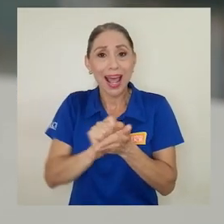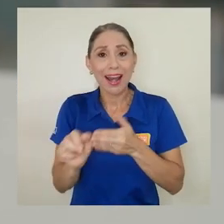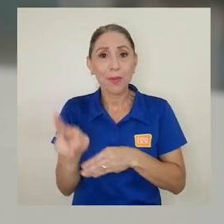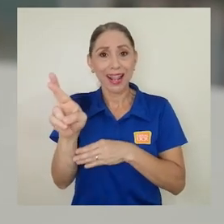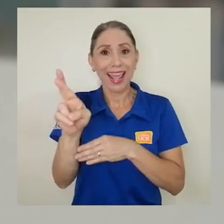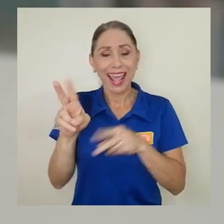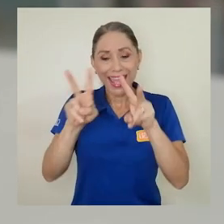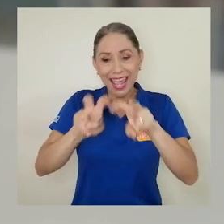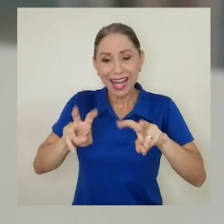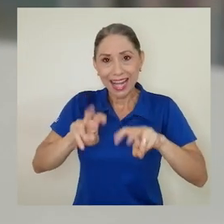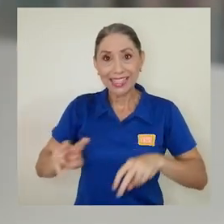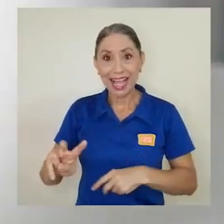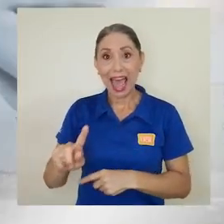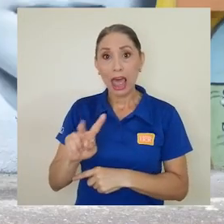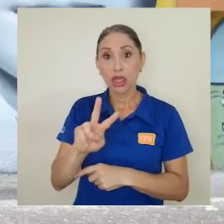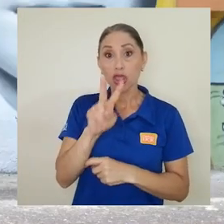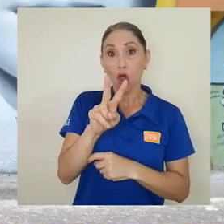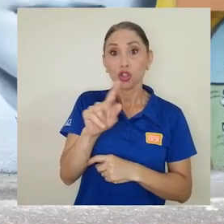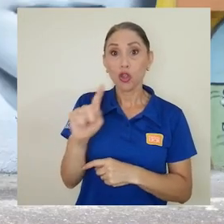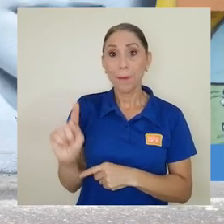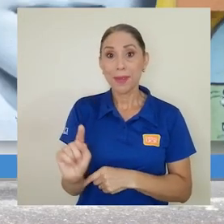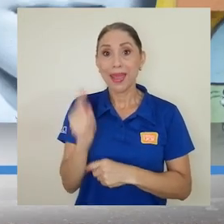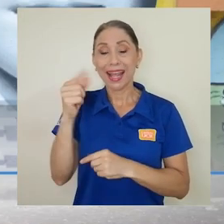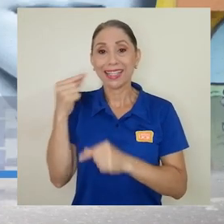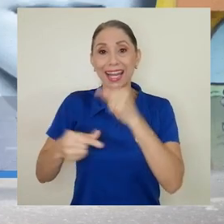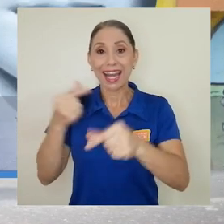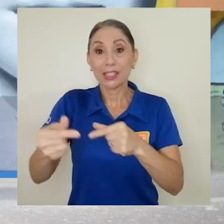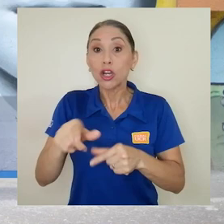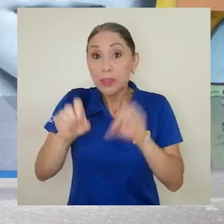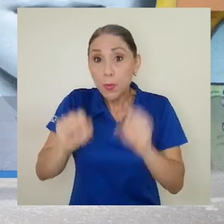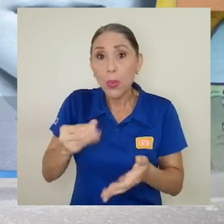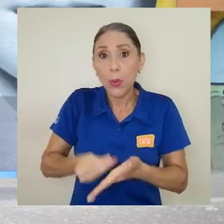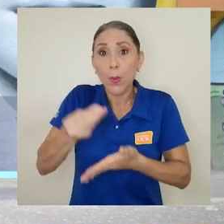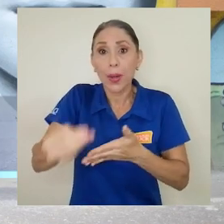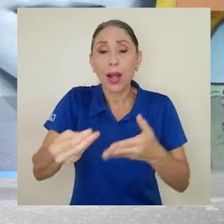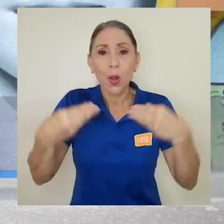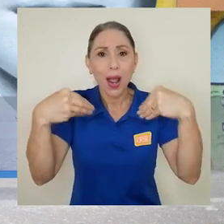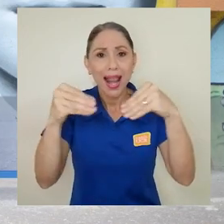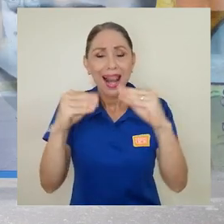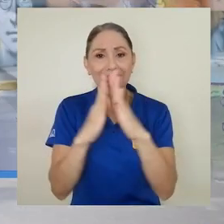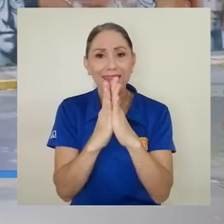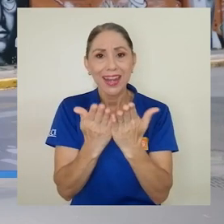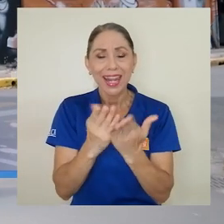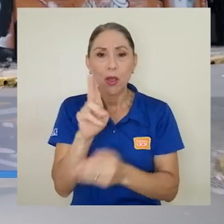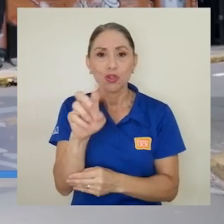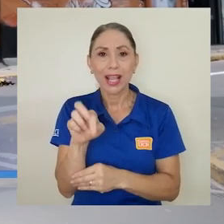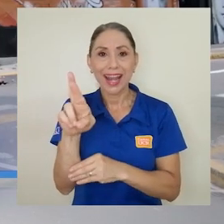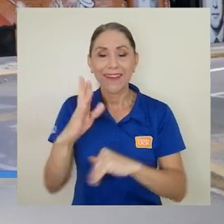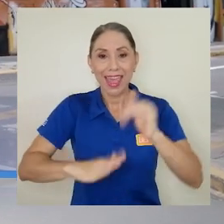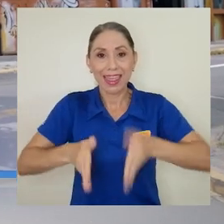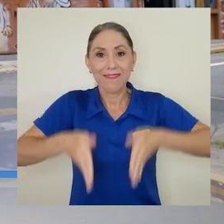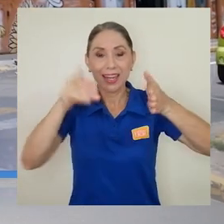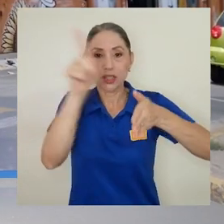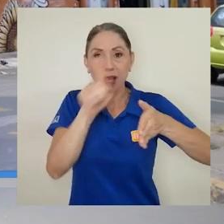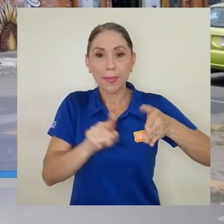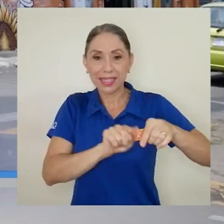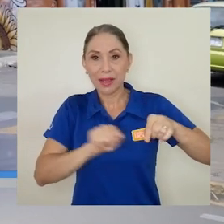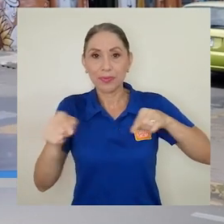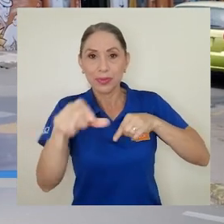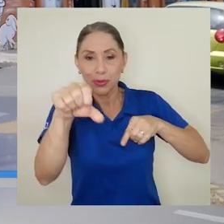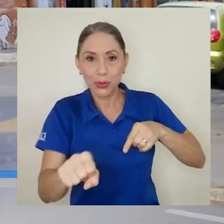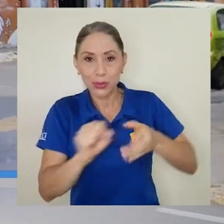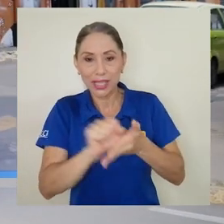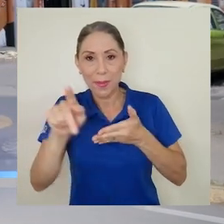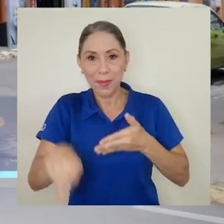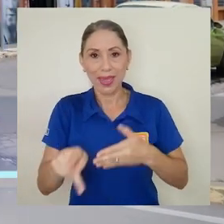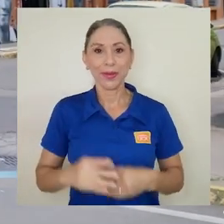primeras generaciones. Este libro está disponible en la librería UCR, ubicada al costado sur del edificio